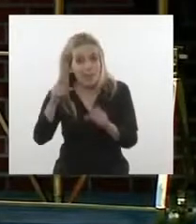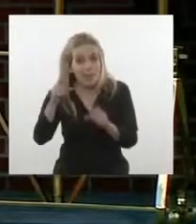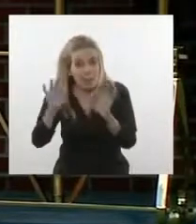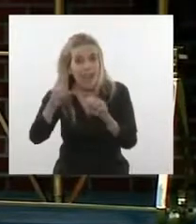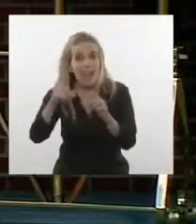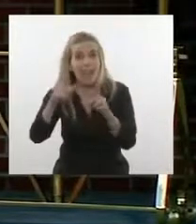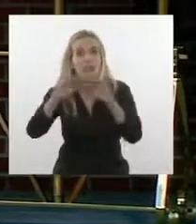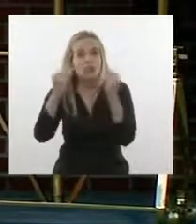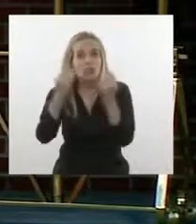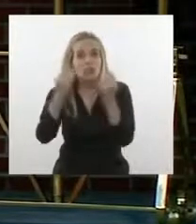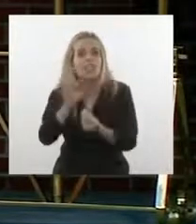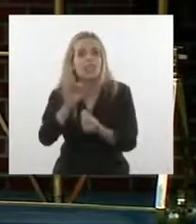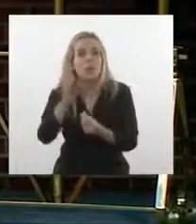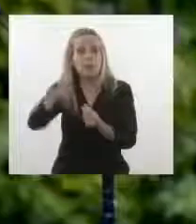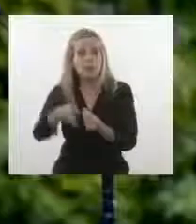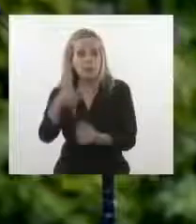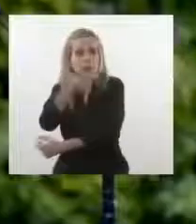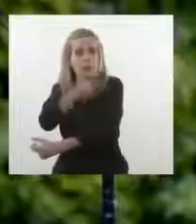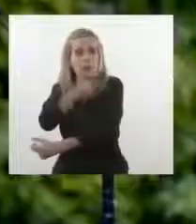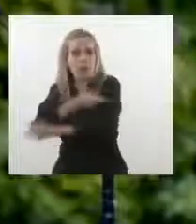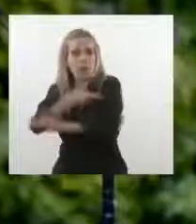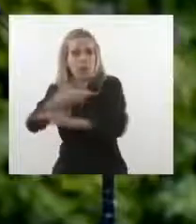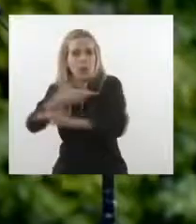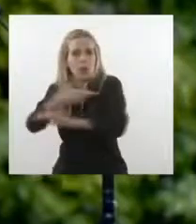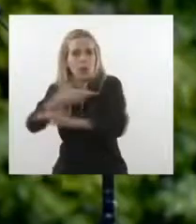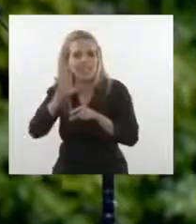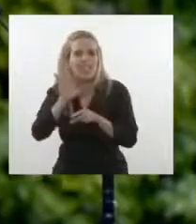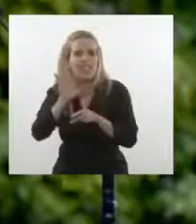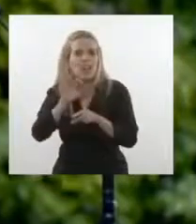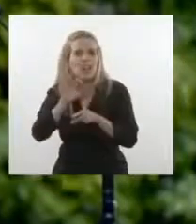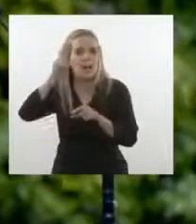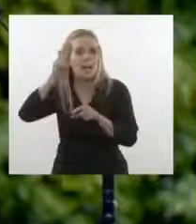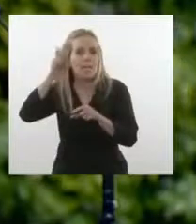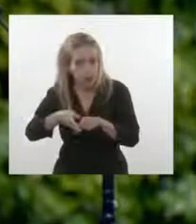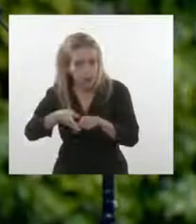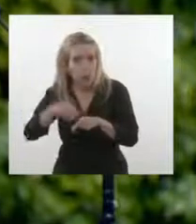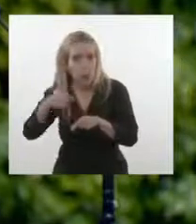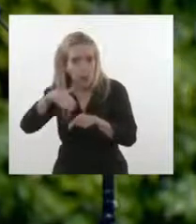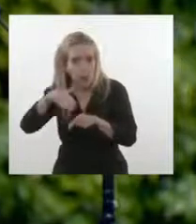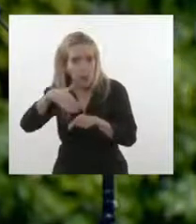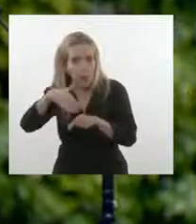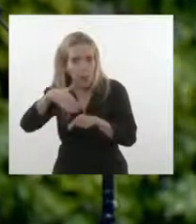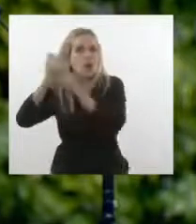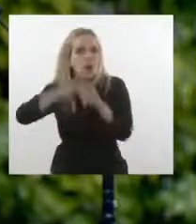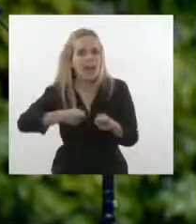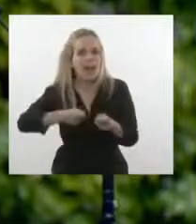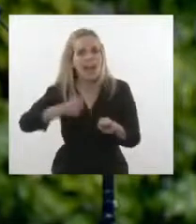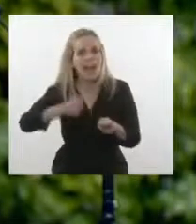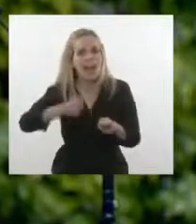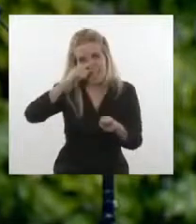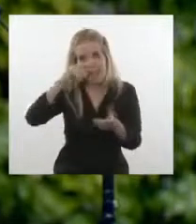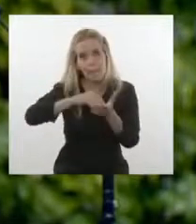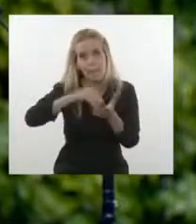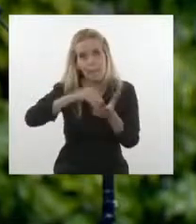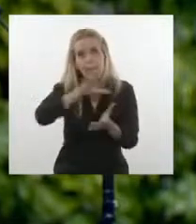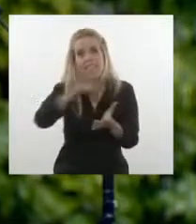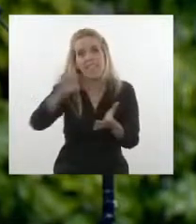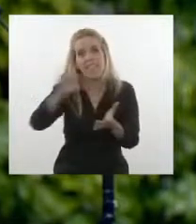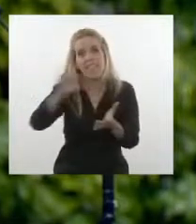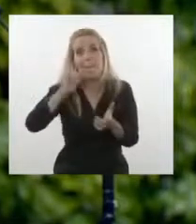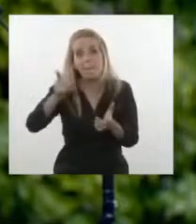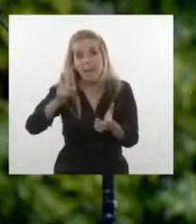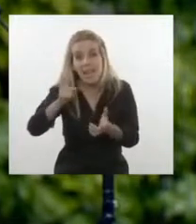va a donar, sé que a lo mejor no es una cantidad enorme, pero 7 millones y medio de dosis a las